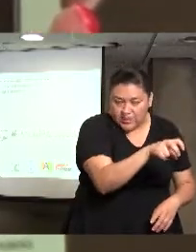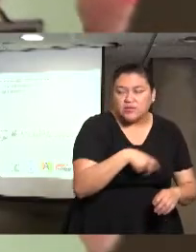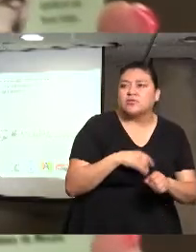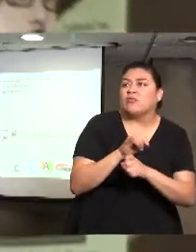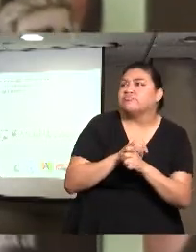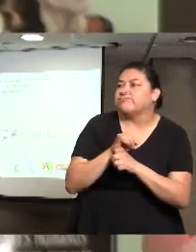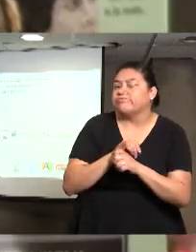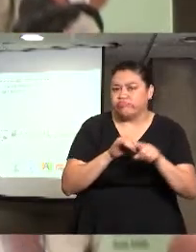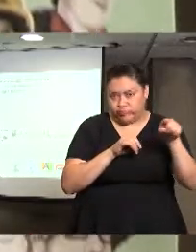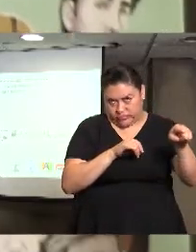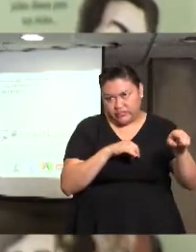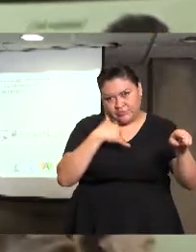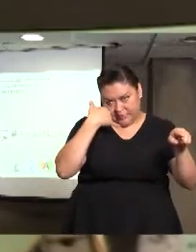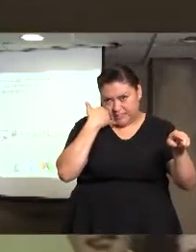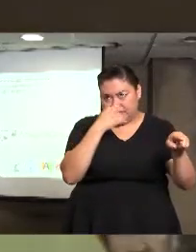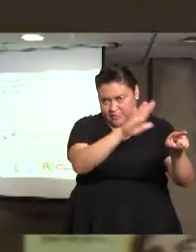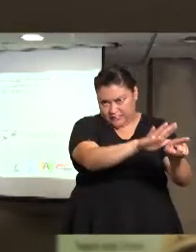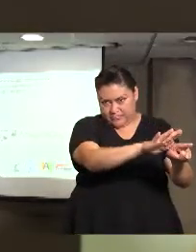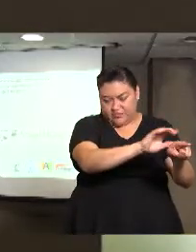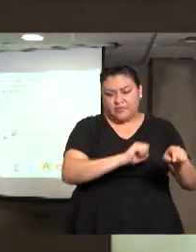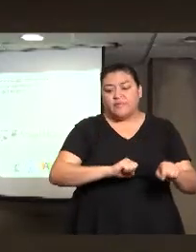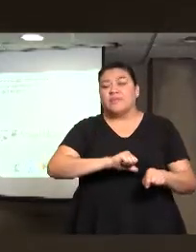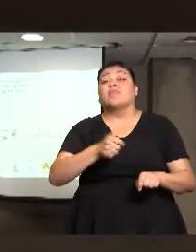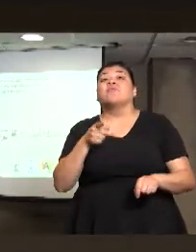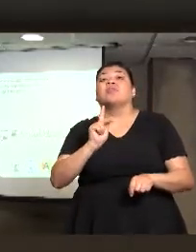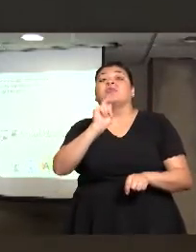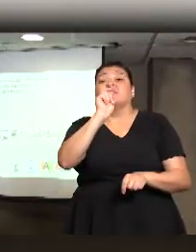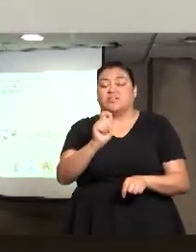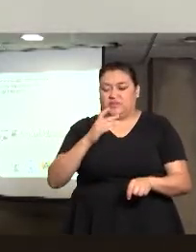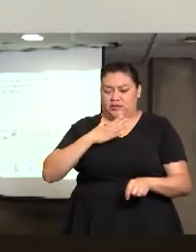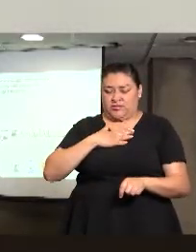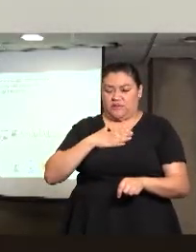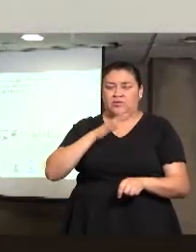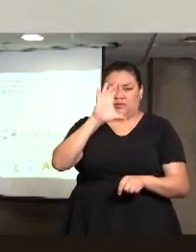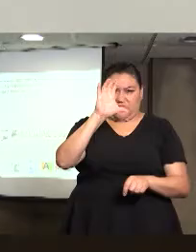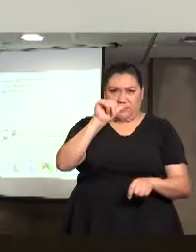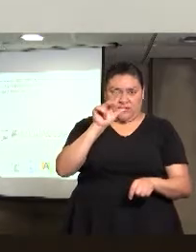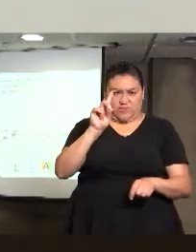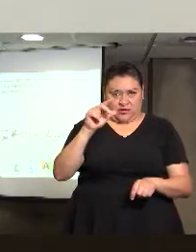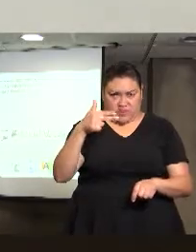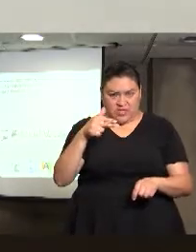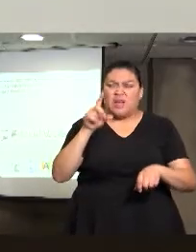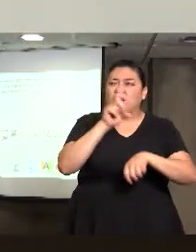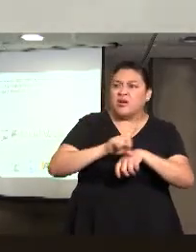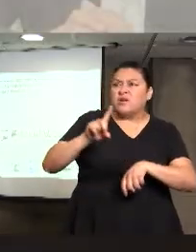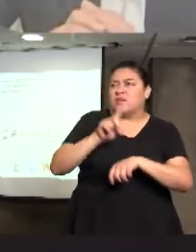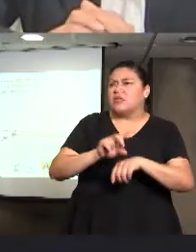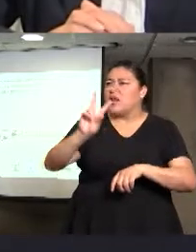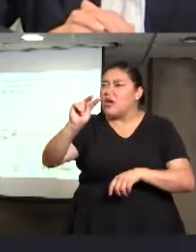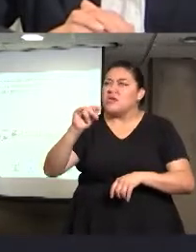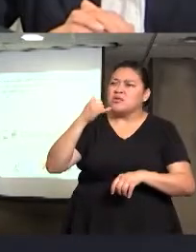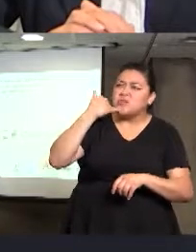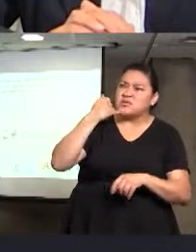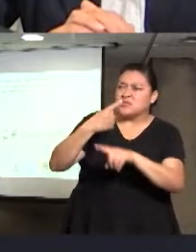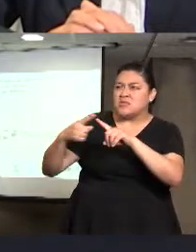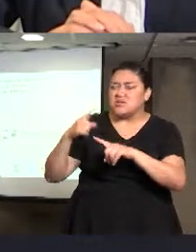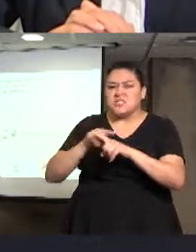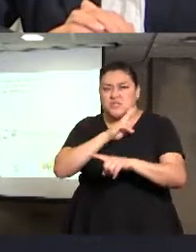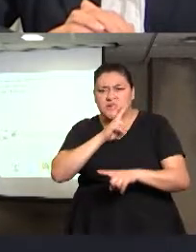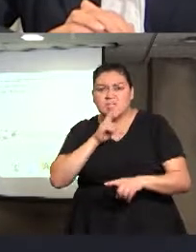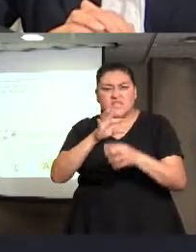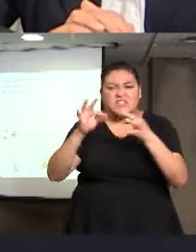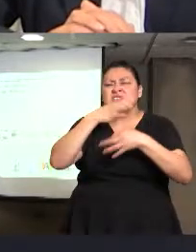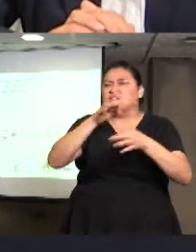Y no solo eso, se hace todo un, nosotros todos los días revisamos los medios de comunicación, todas las noticias,